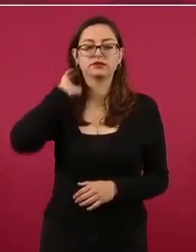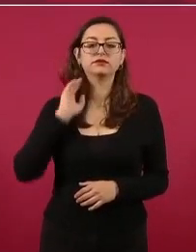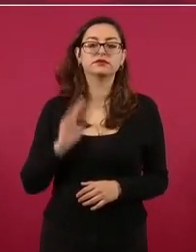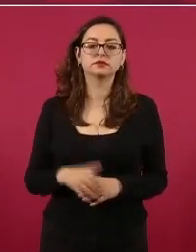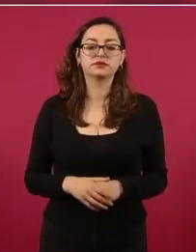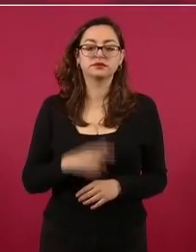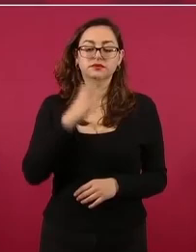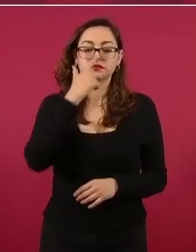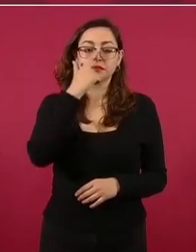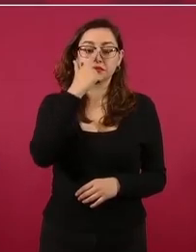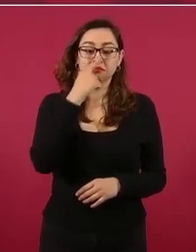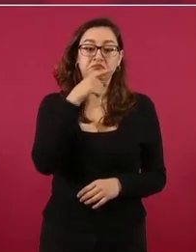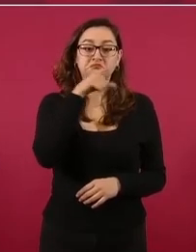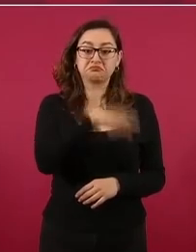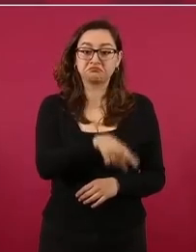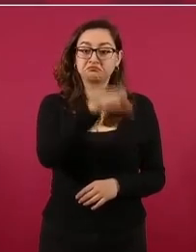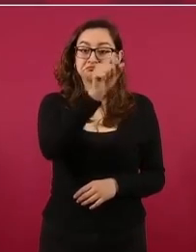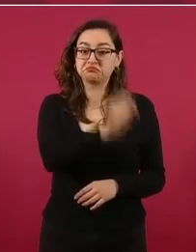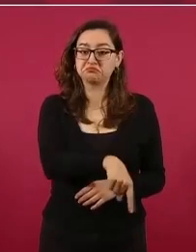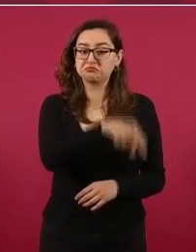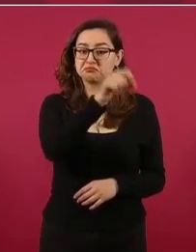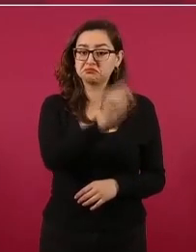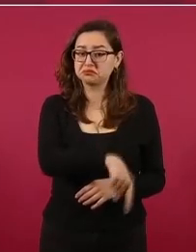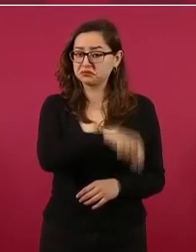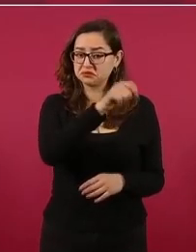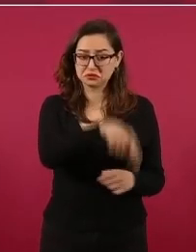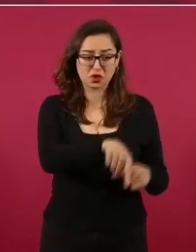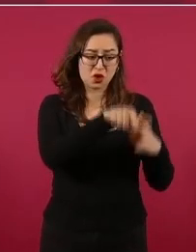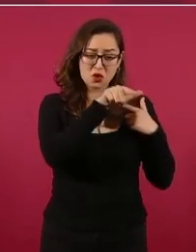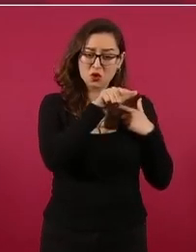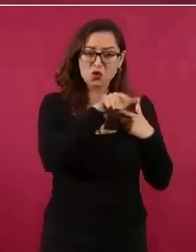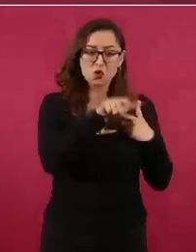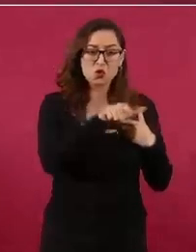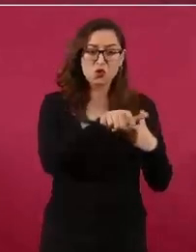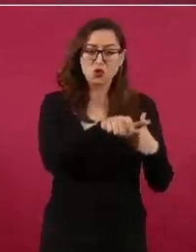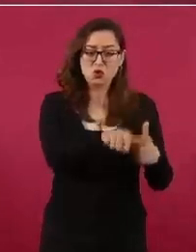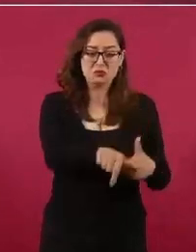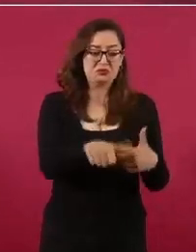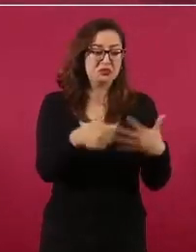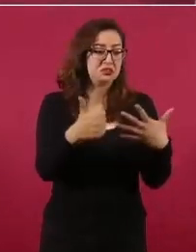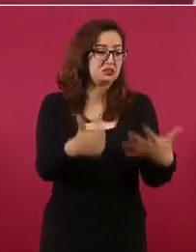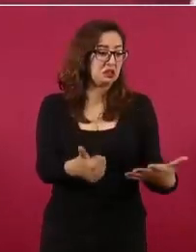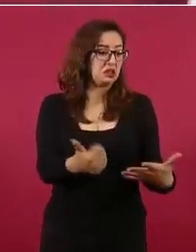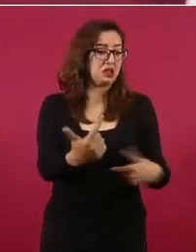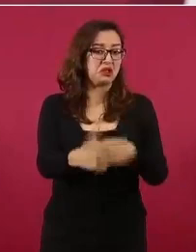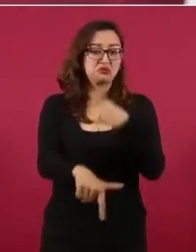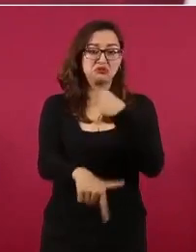de que puedan permanecer seis, doce